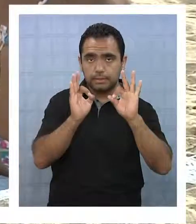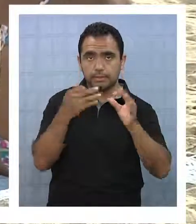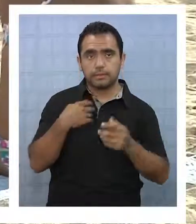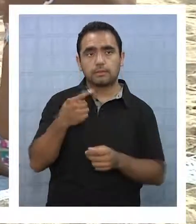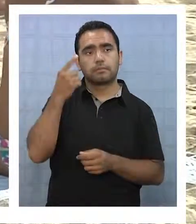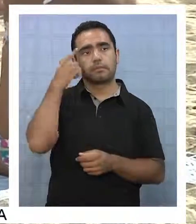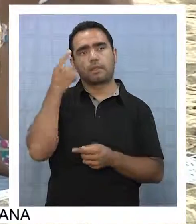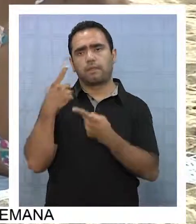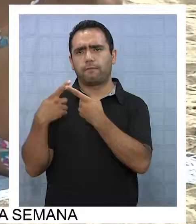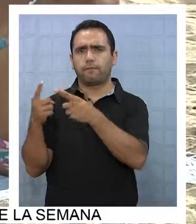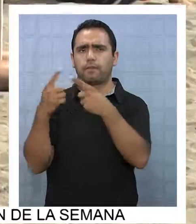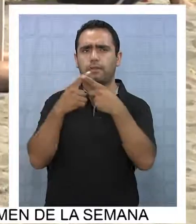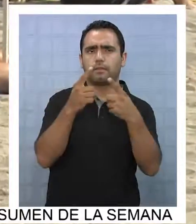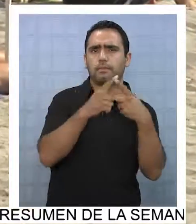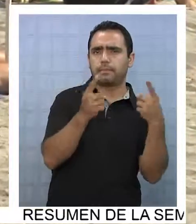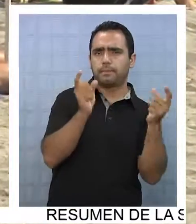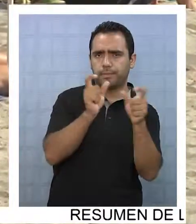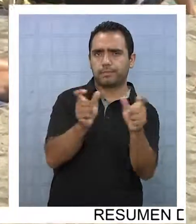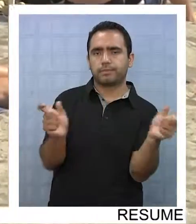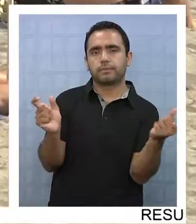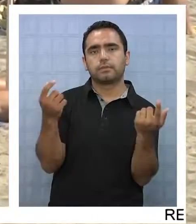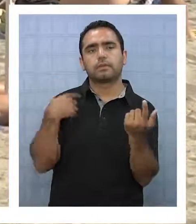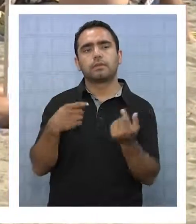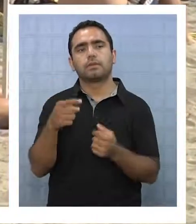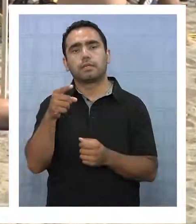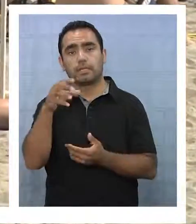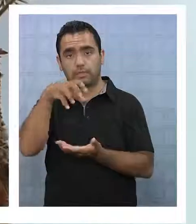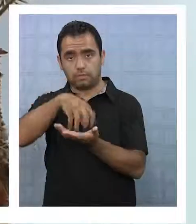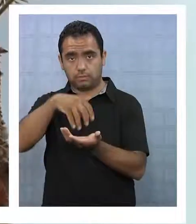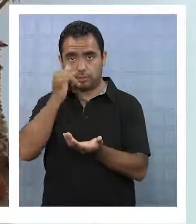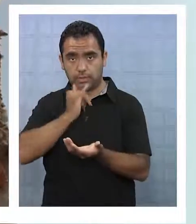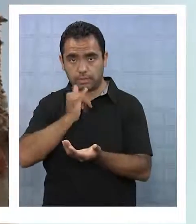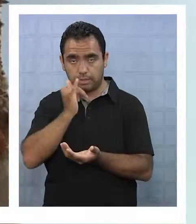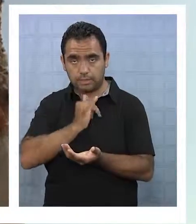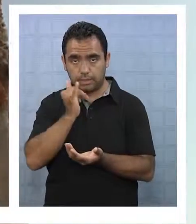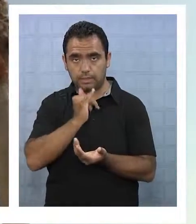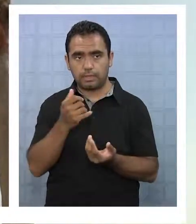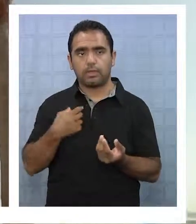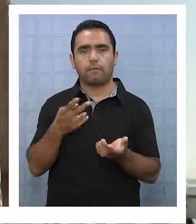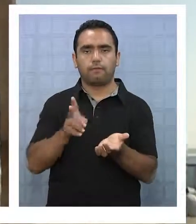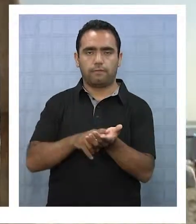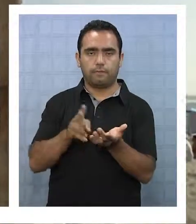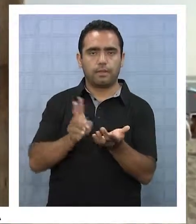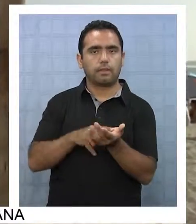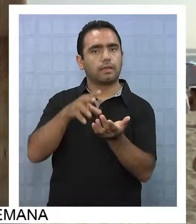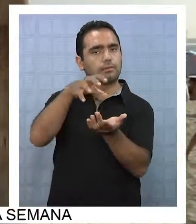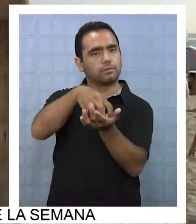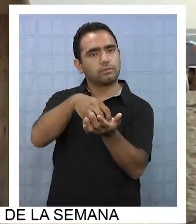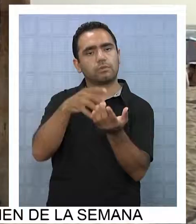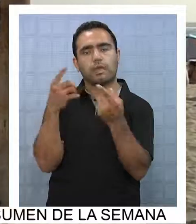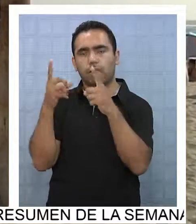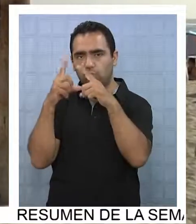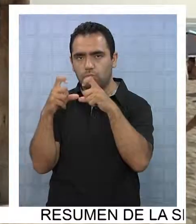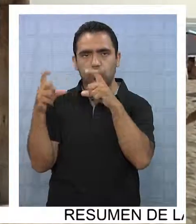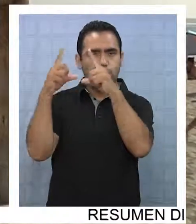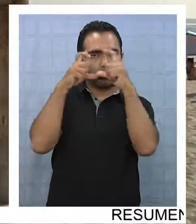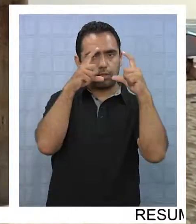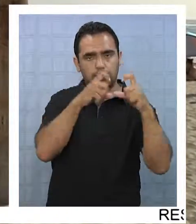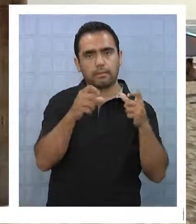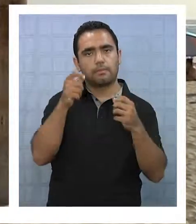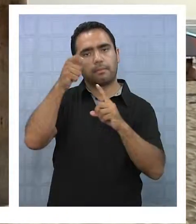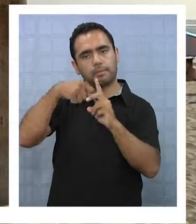diversidad de personas que llegan a la región, transformando a Iquique en una verdadera ciudad turística durante estos meses de verano.